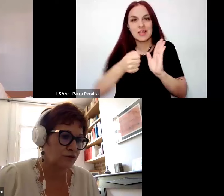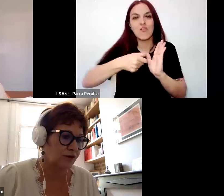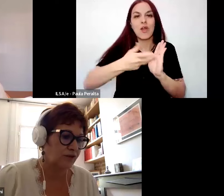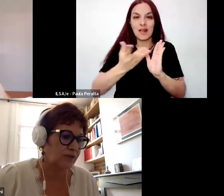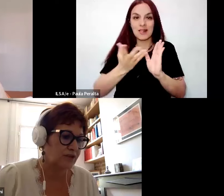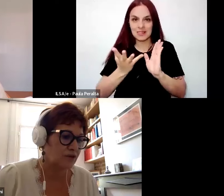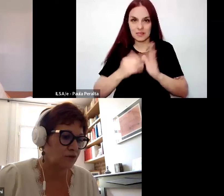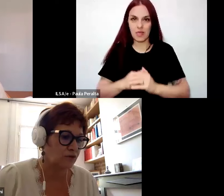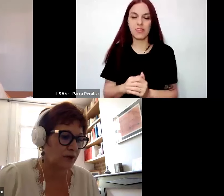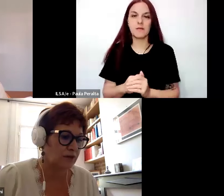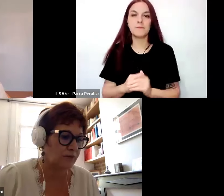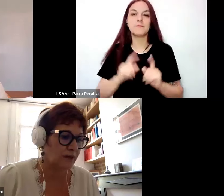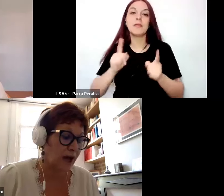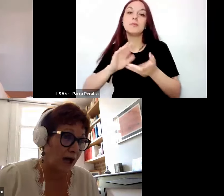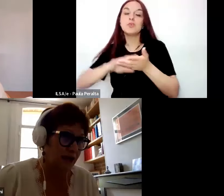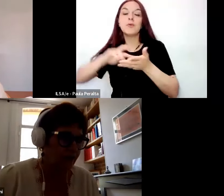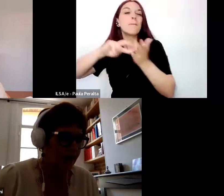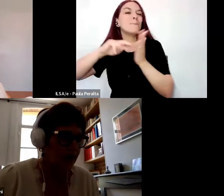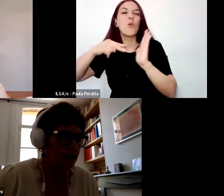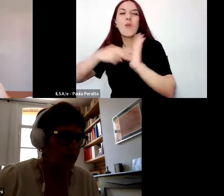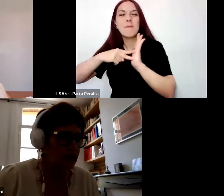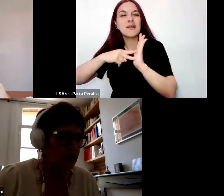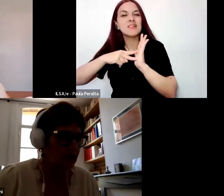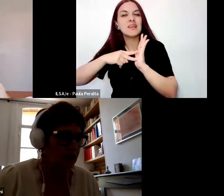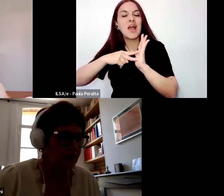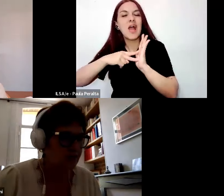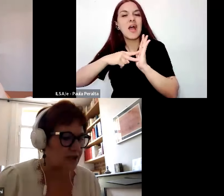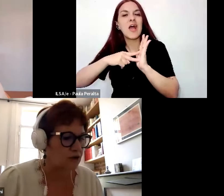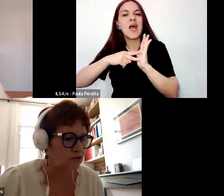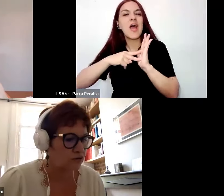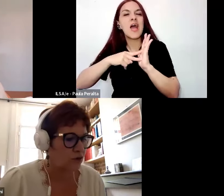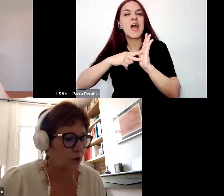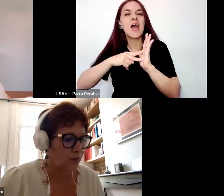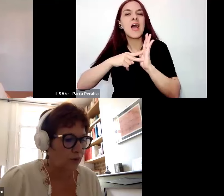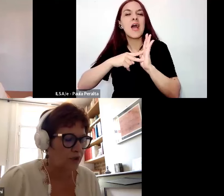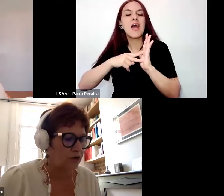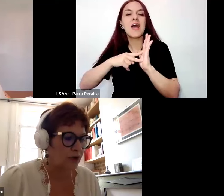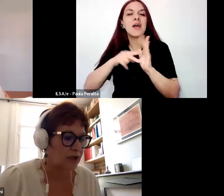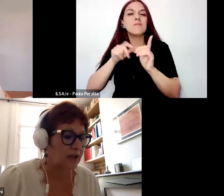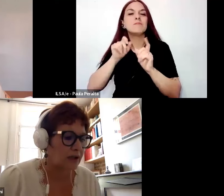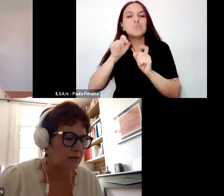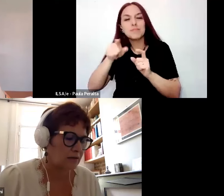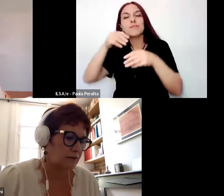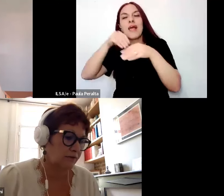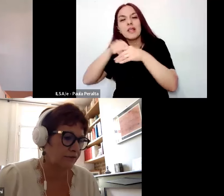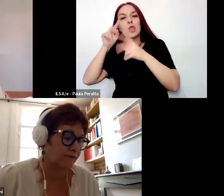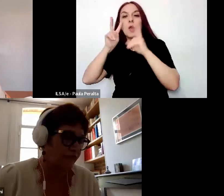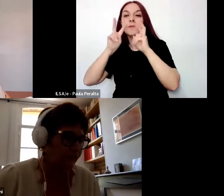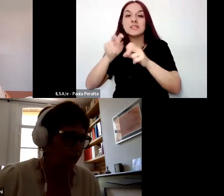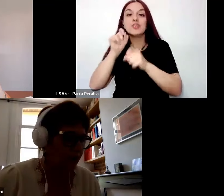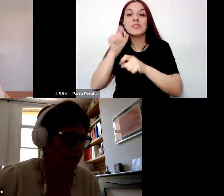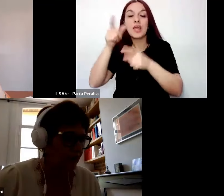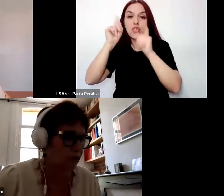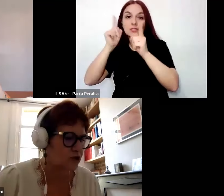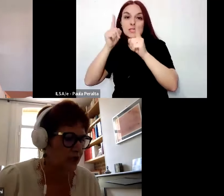la problemática por y a la investigación de los docentes del